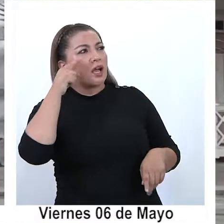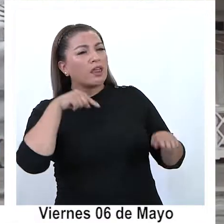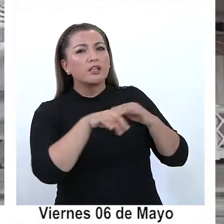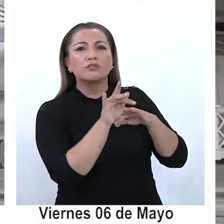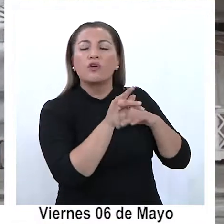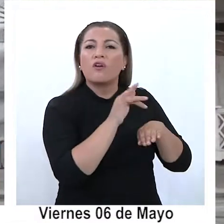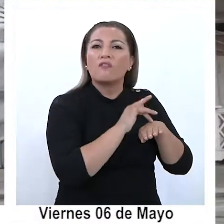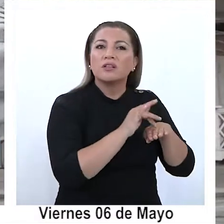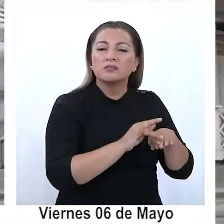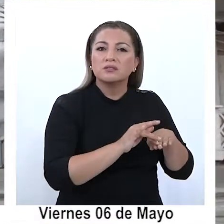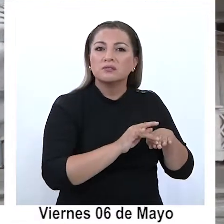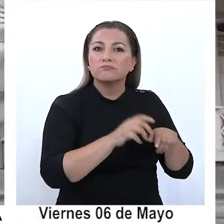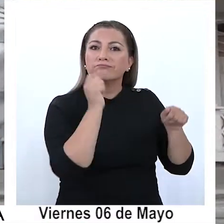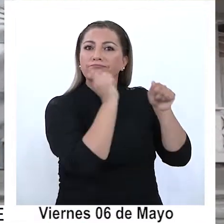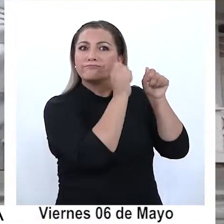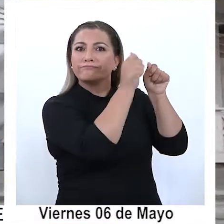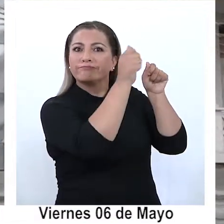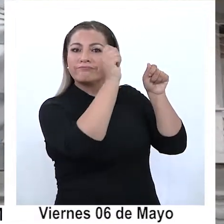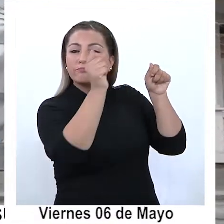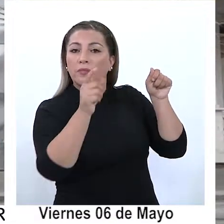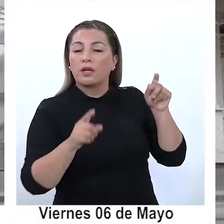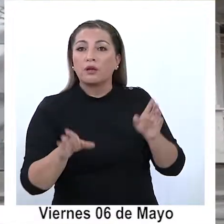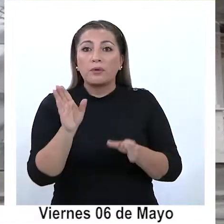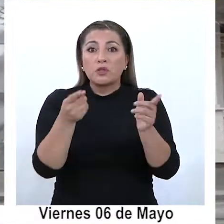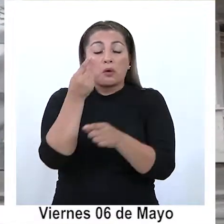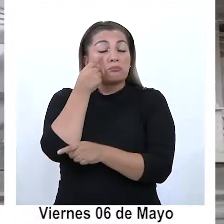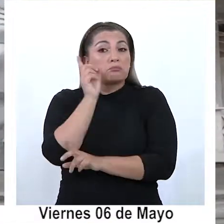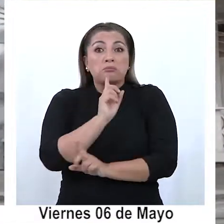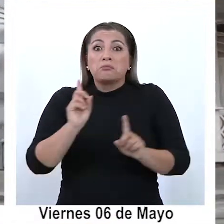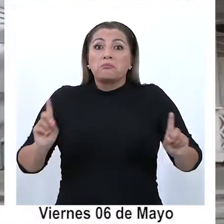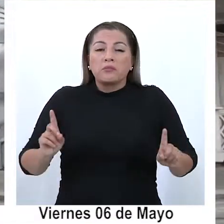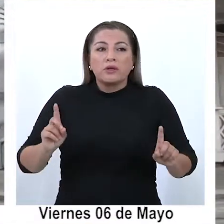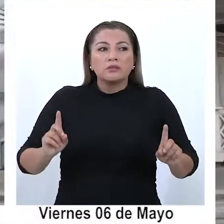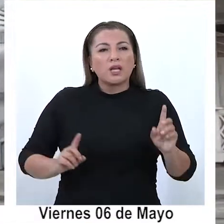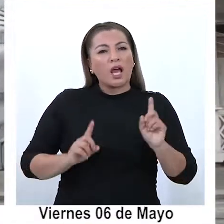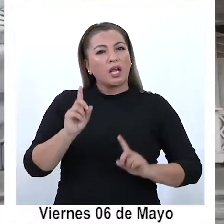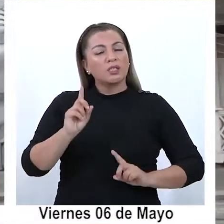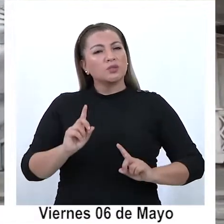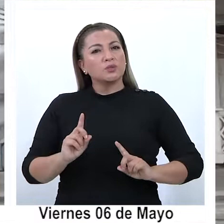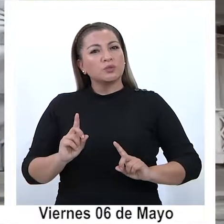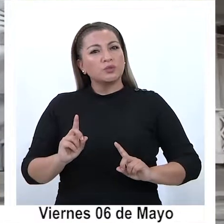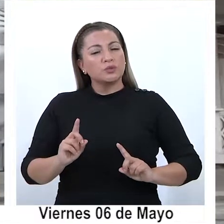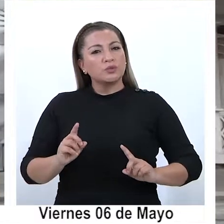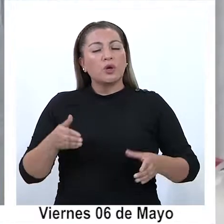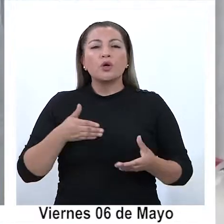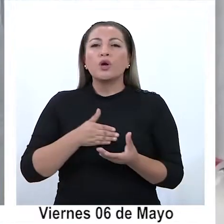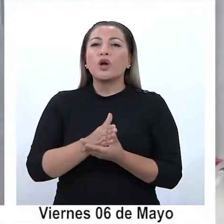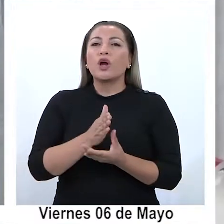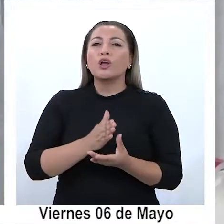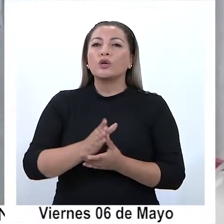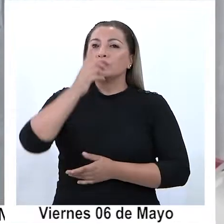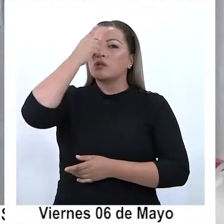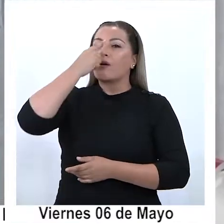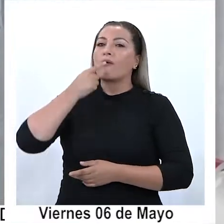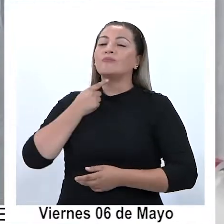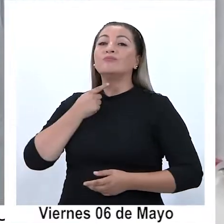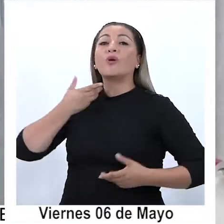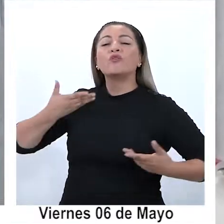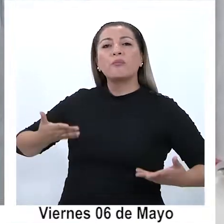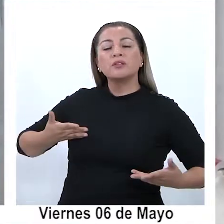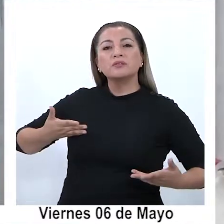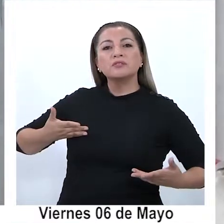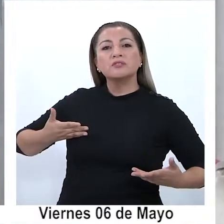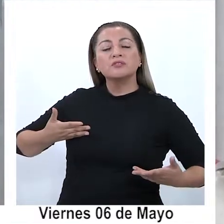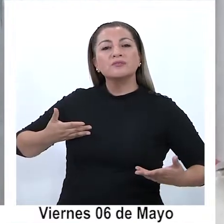fue tapeado por razones desconocidas, pero generó la inmediata acción del Consejo de Monumentos Nacionales